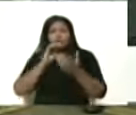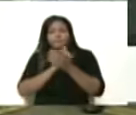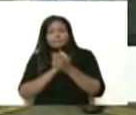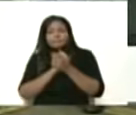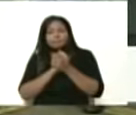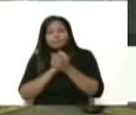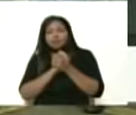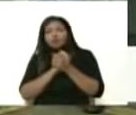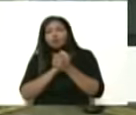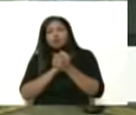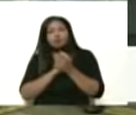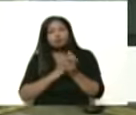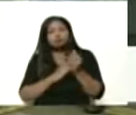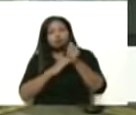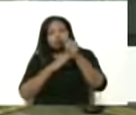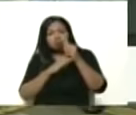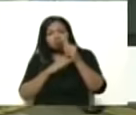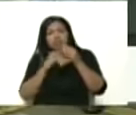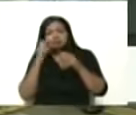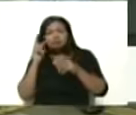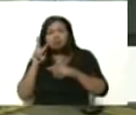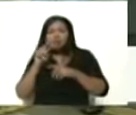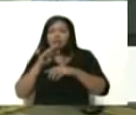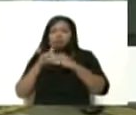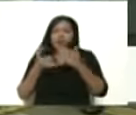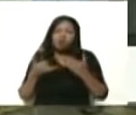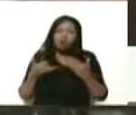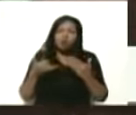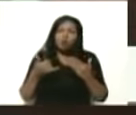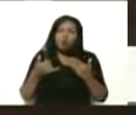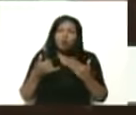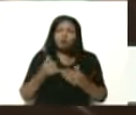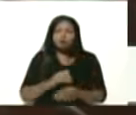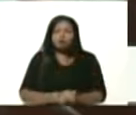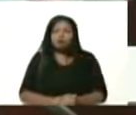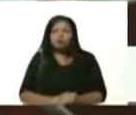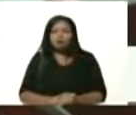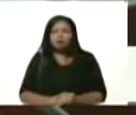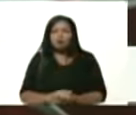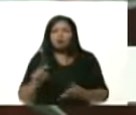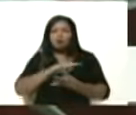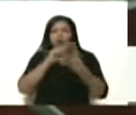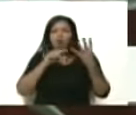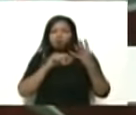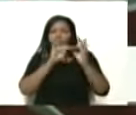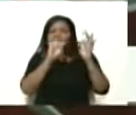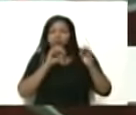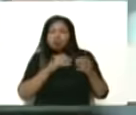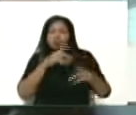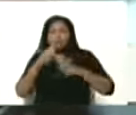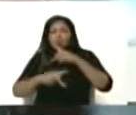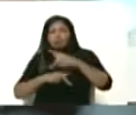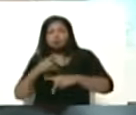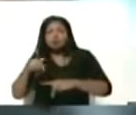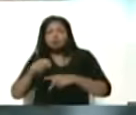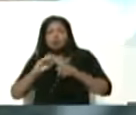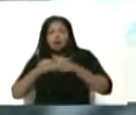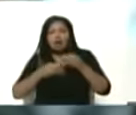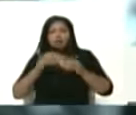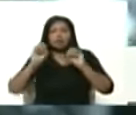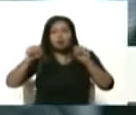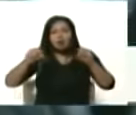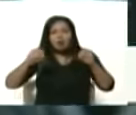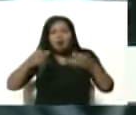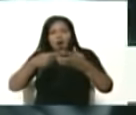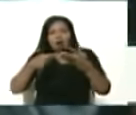William estamos presidente en una de las cuatro líneas de producción acá se producen motos de baja de